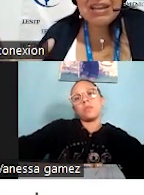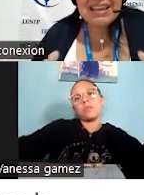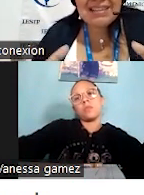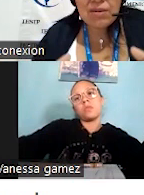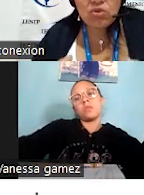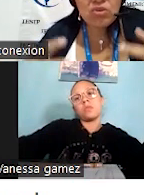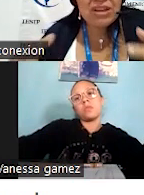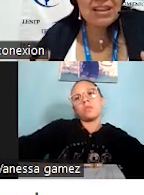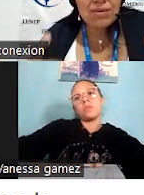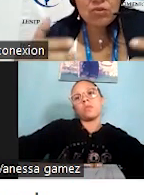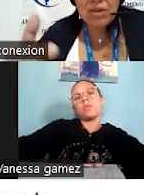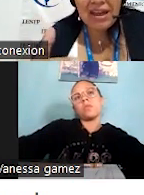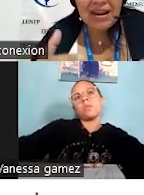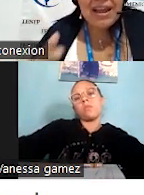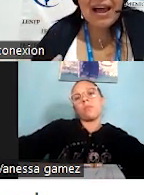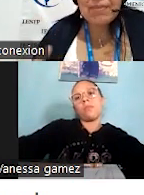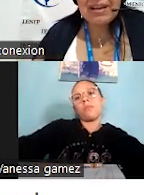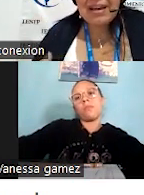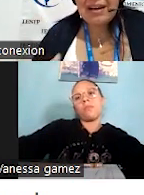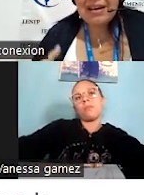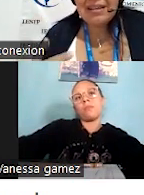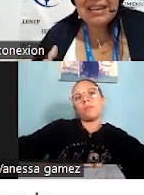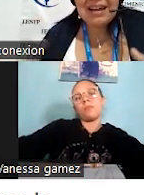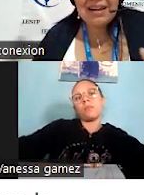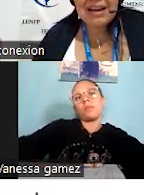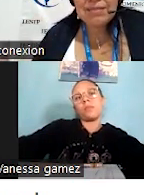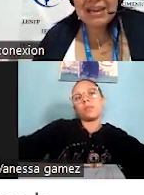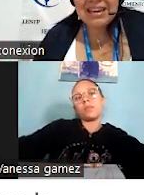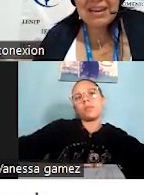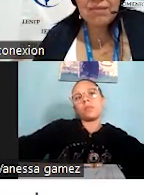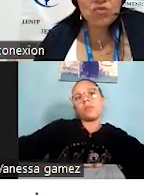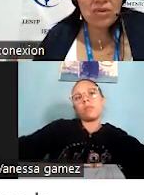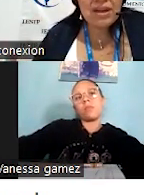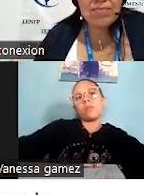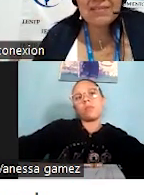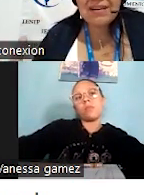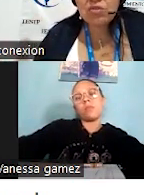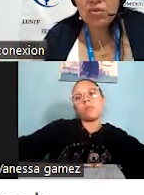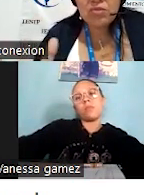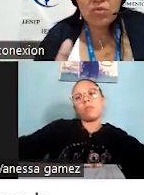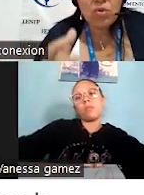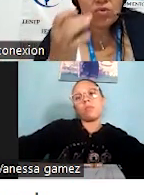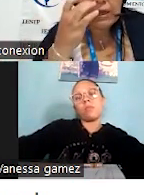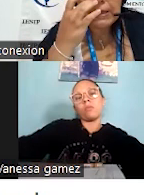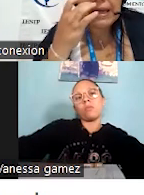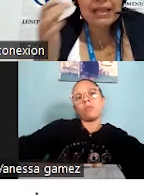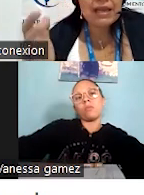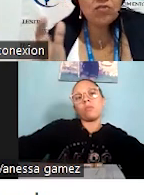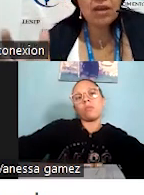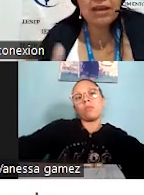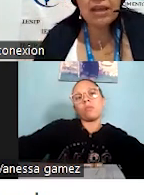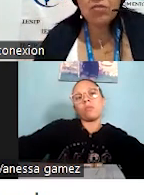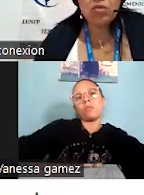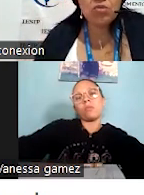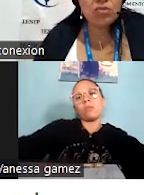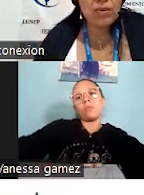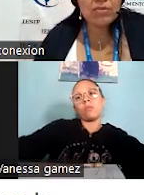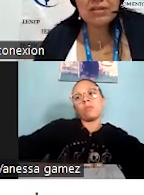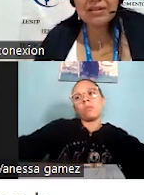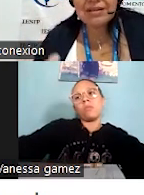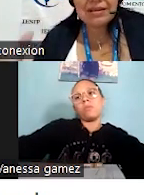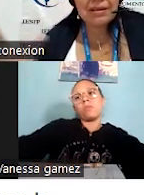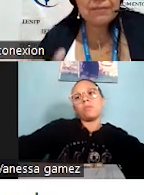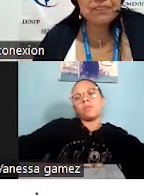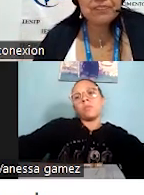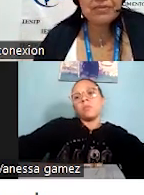y tal. Y, mire, aquí está el botón que le va a ayudar a, y la camarera le va a ayudar a pasar todas sus cosas y tal, y esto y aquello y lo otro